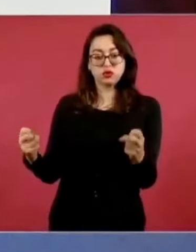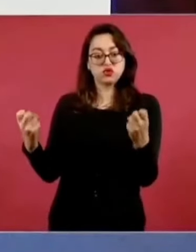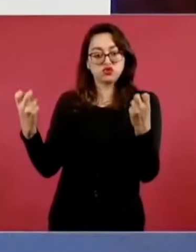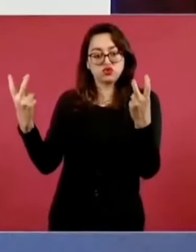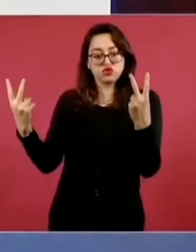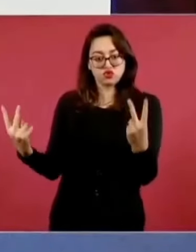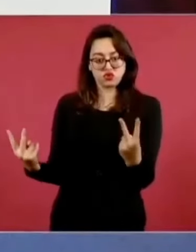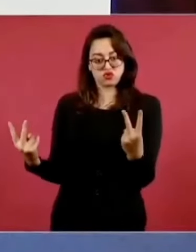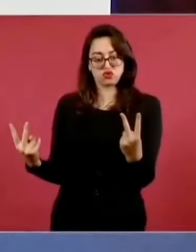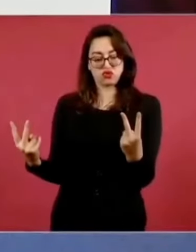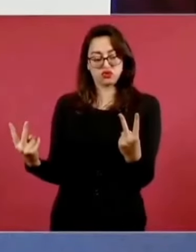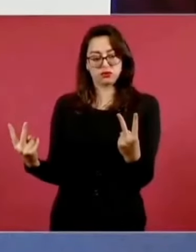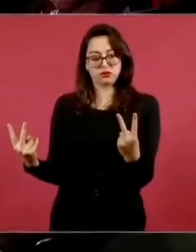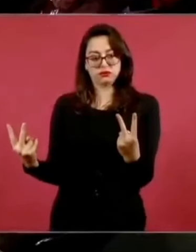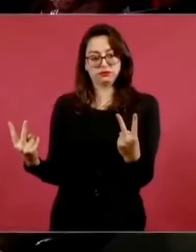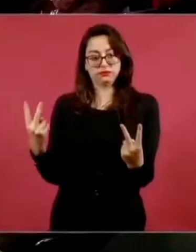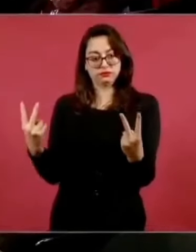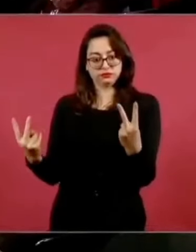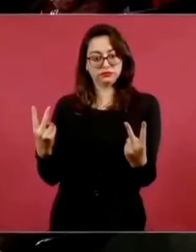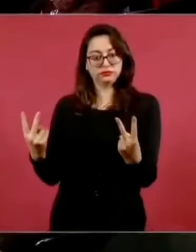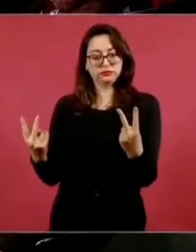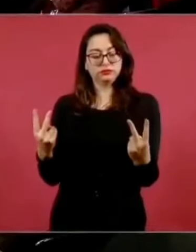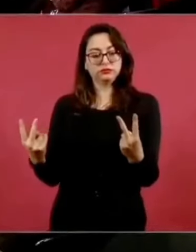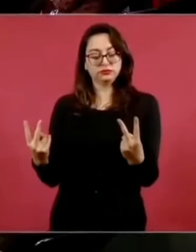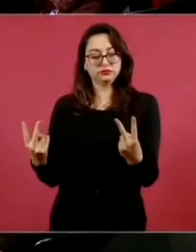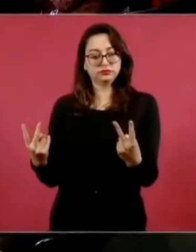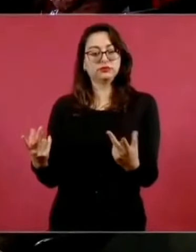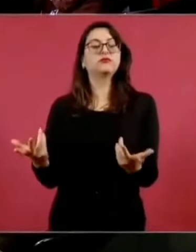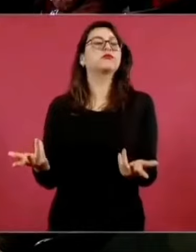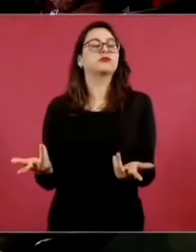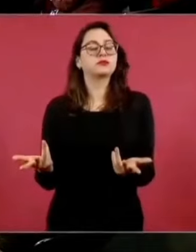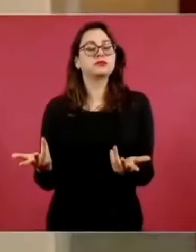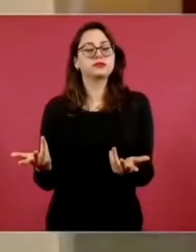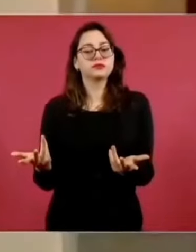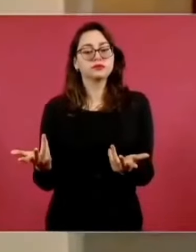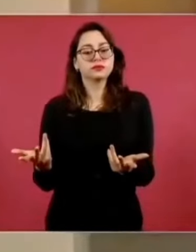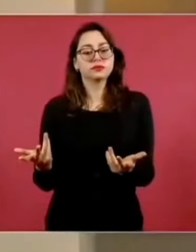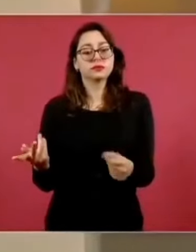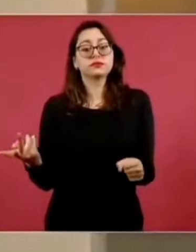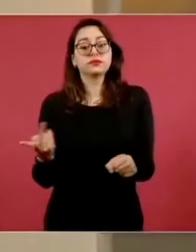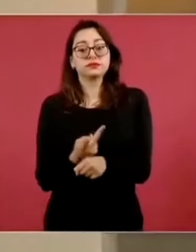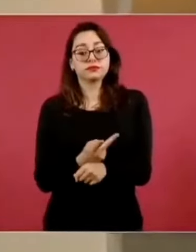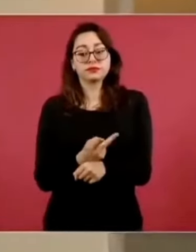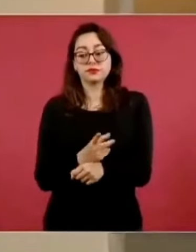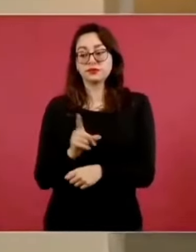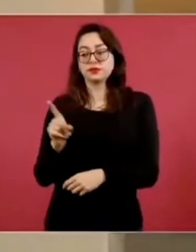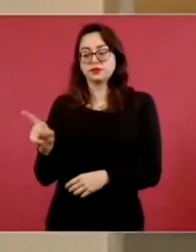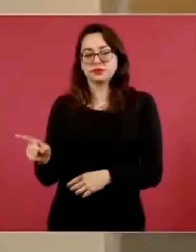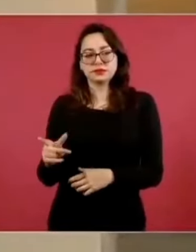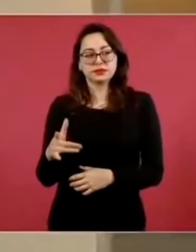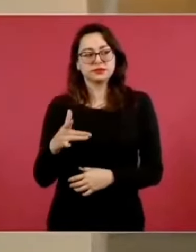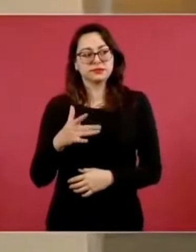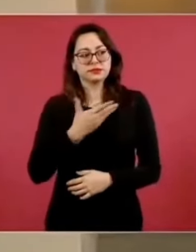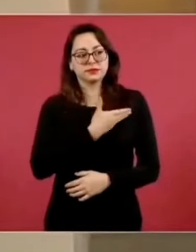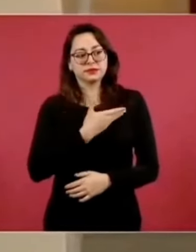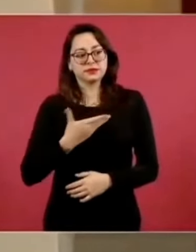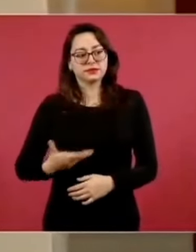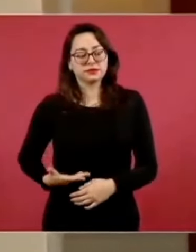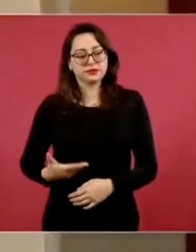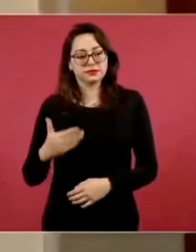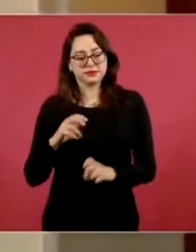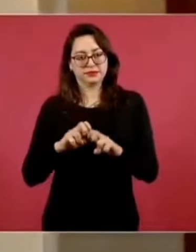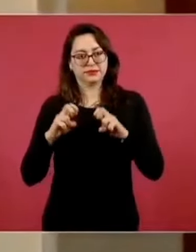proyecto que ampara a las empresas. el ministro presidente Pérez Ayán,